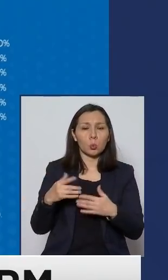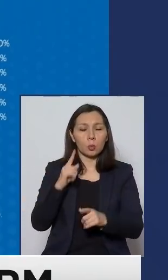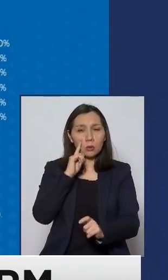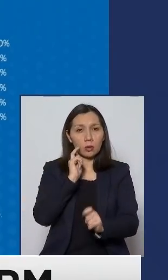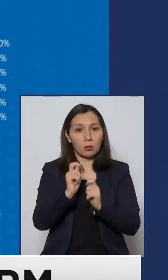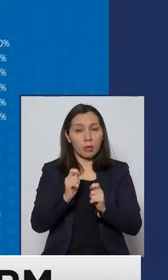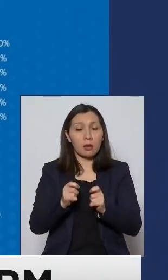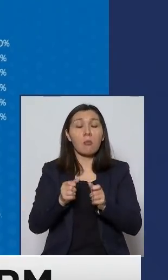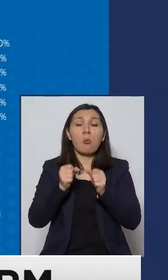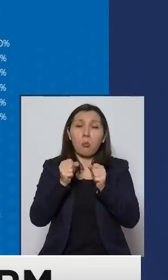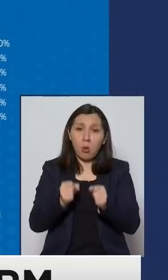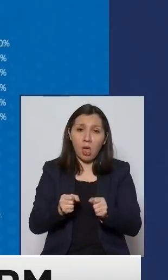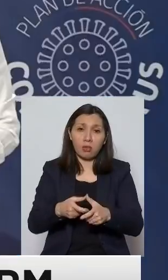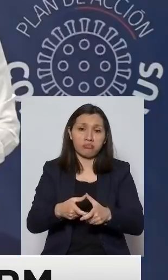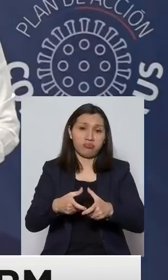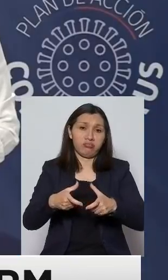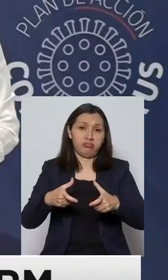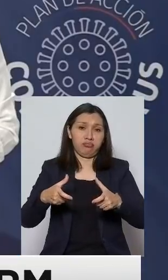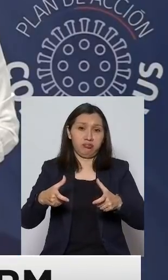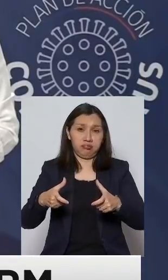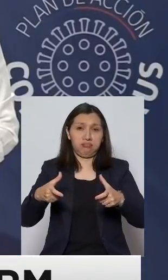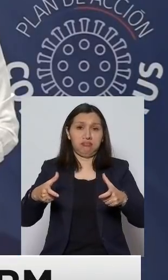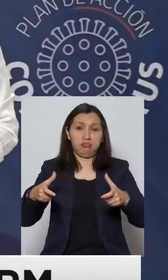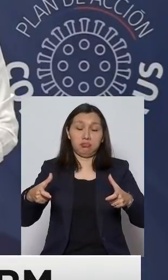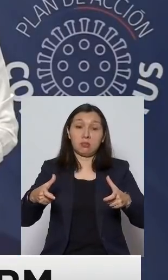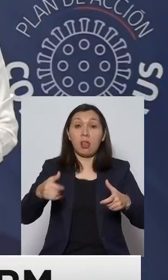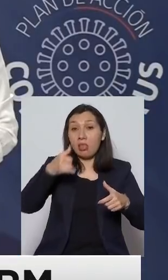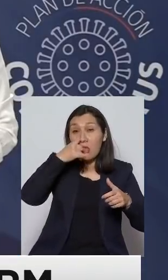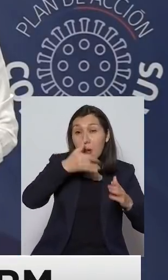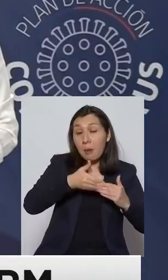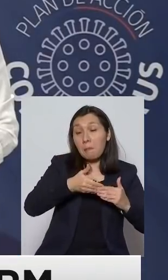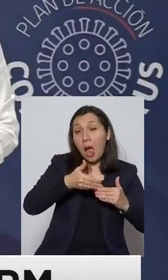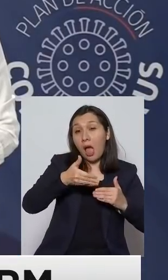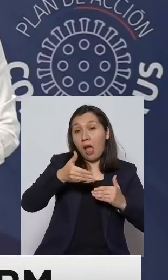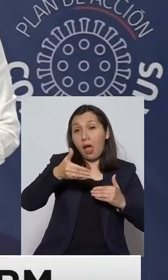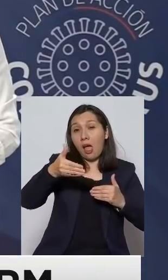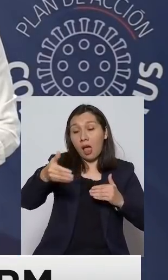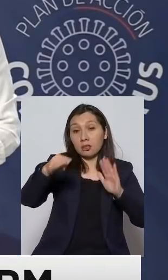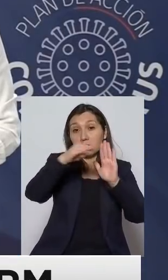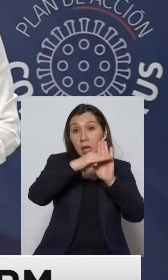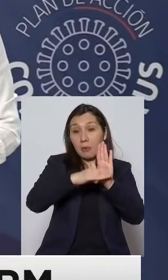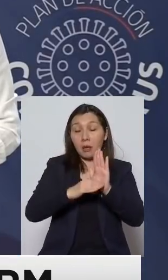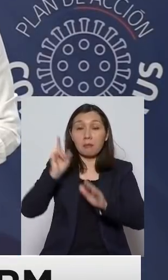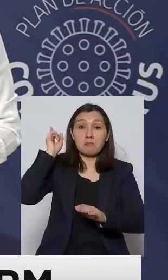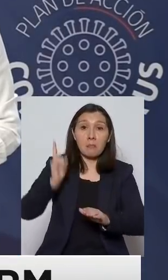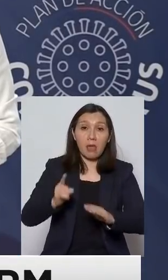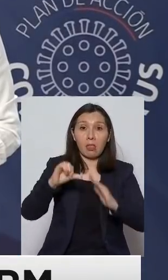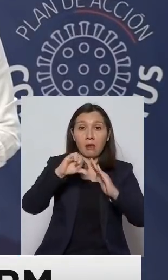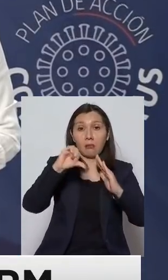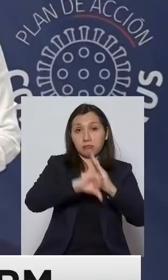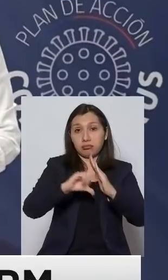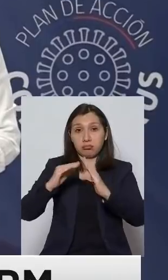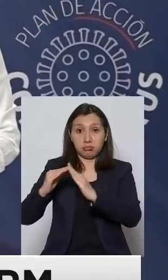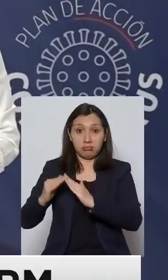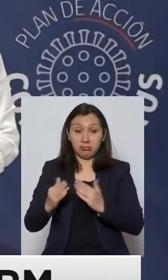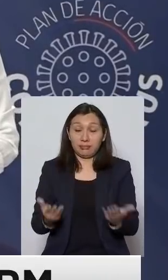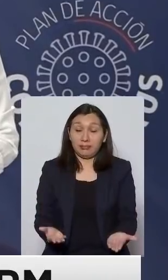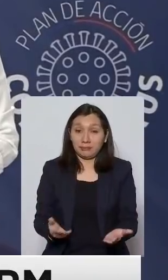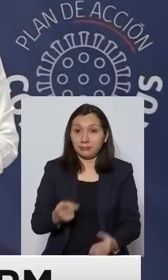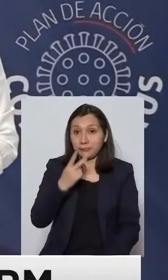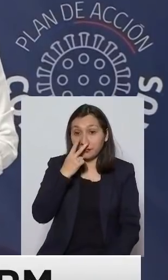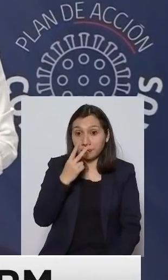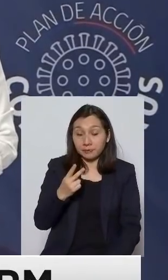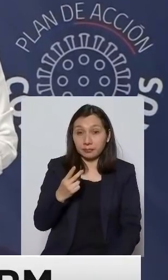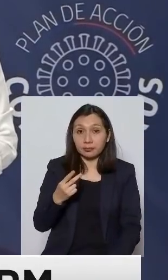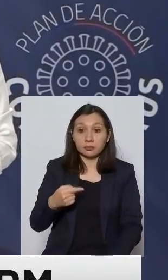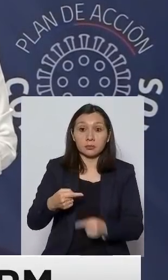de aumento de casos y de prolongación de estas medidas de cuarentena vemos que en las